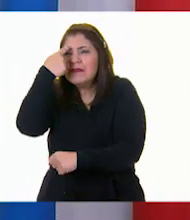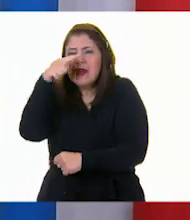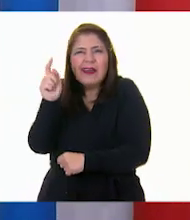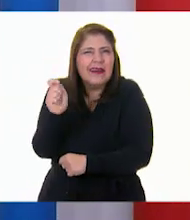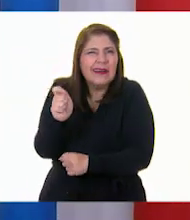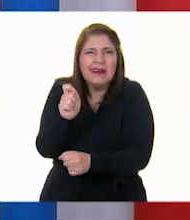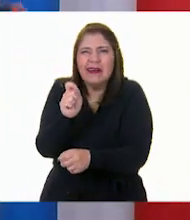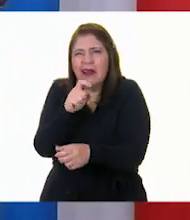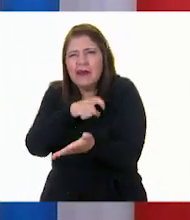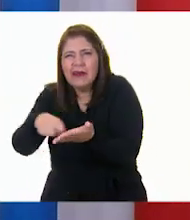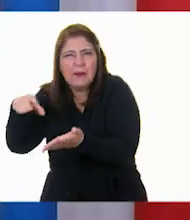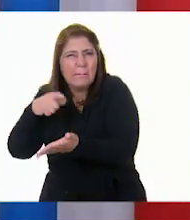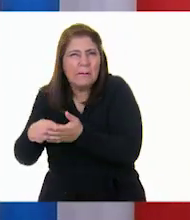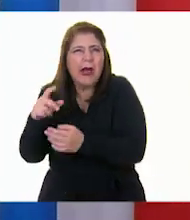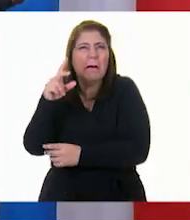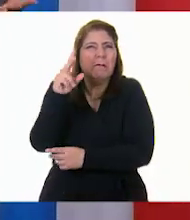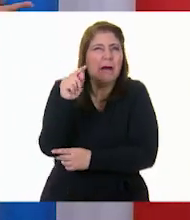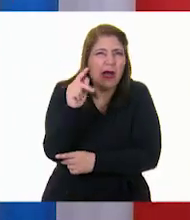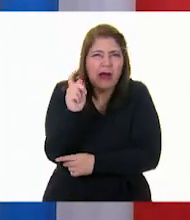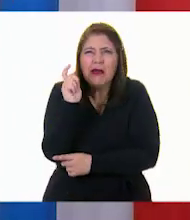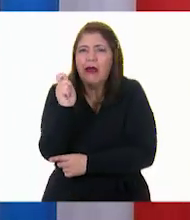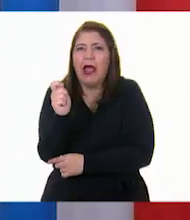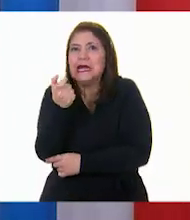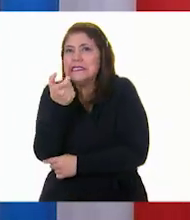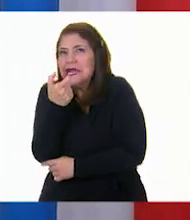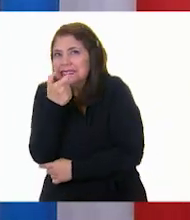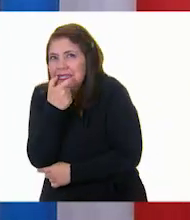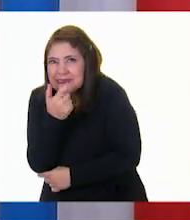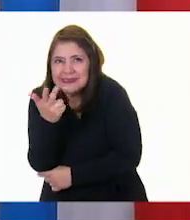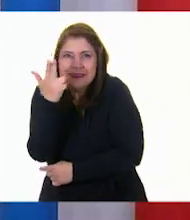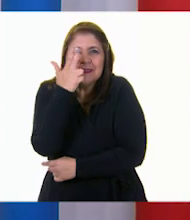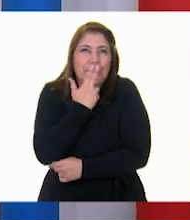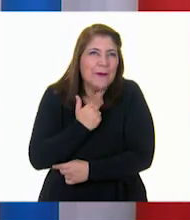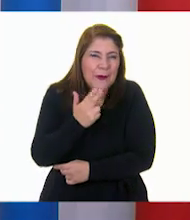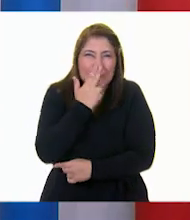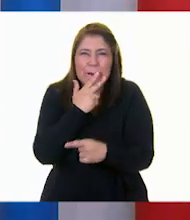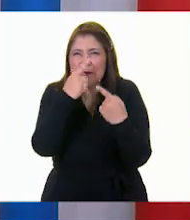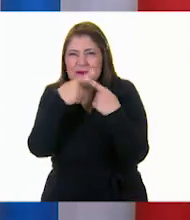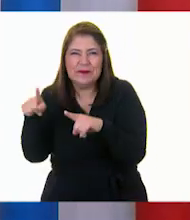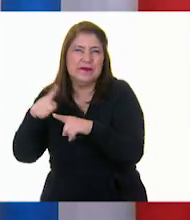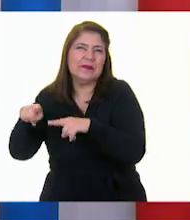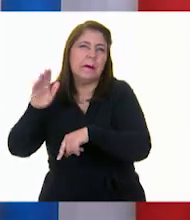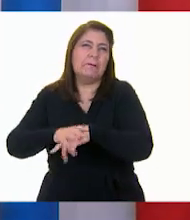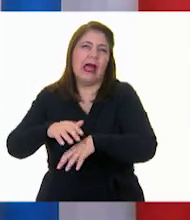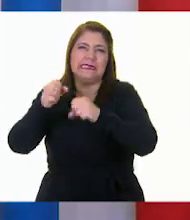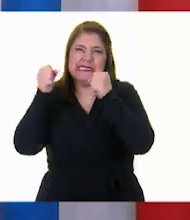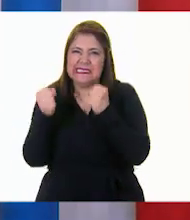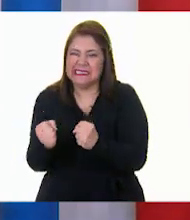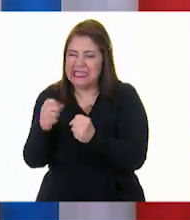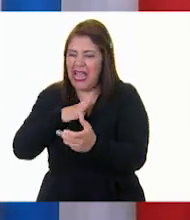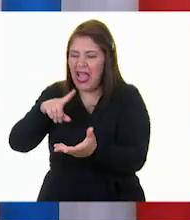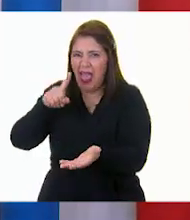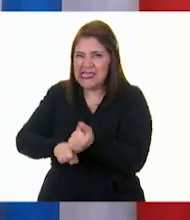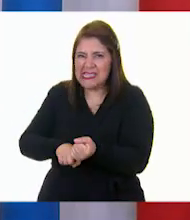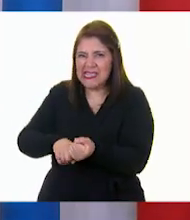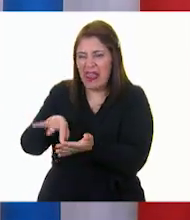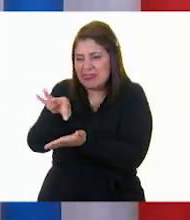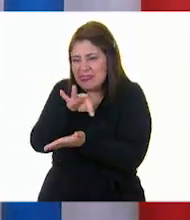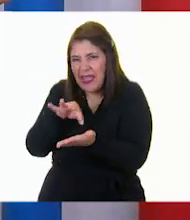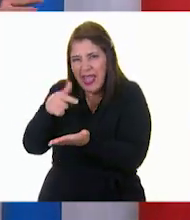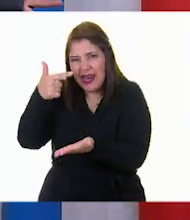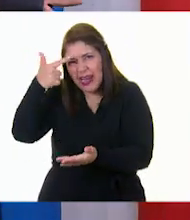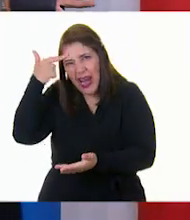papas, galletas, golosinas y dulces llenos de grasa y